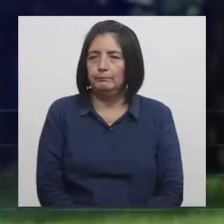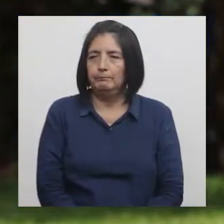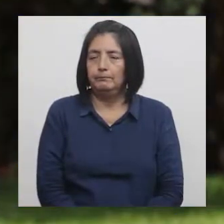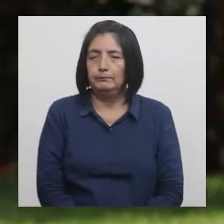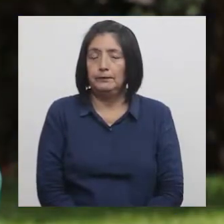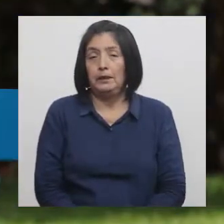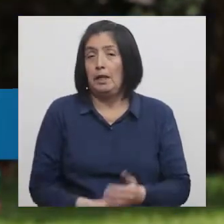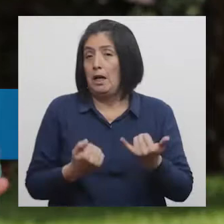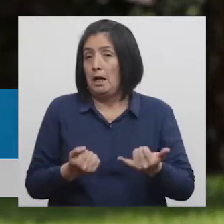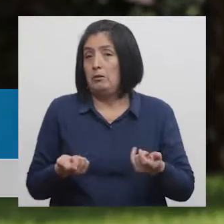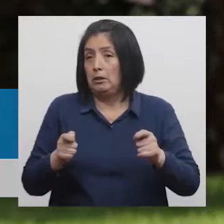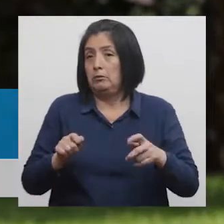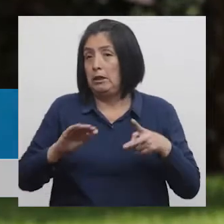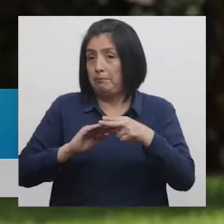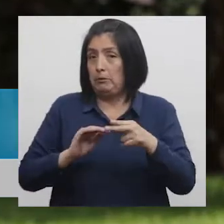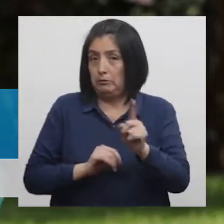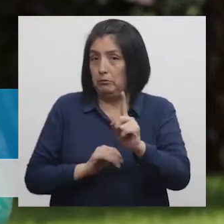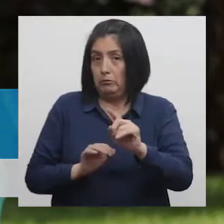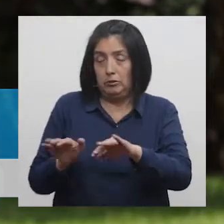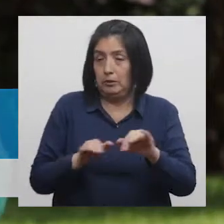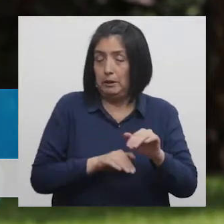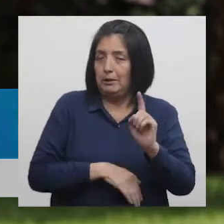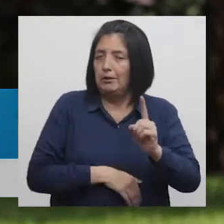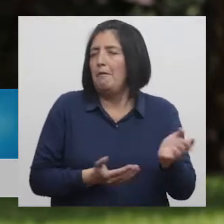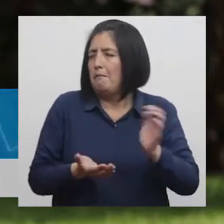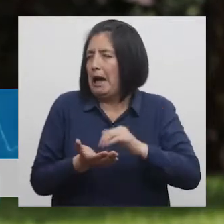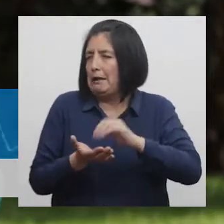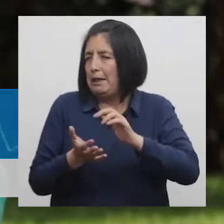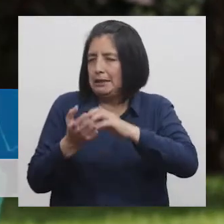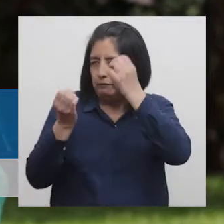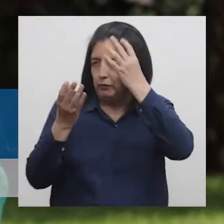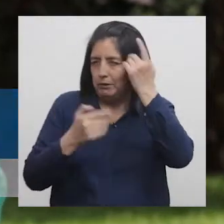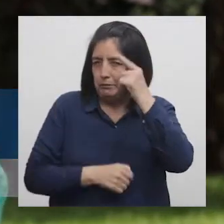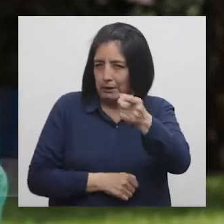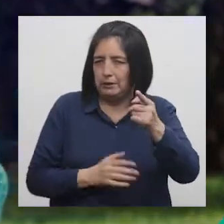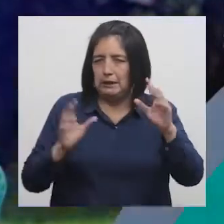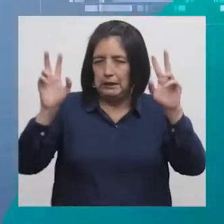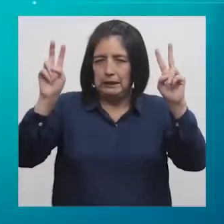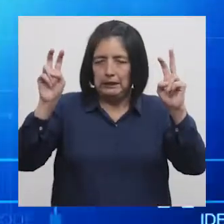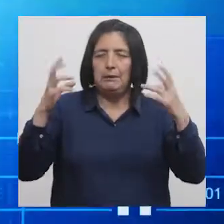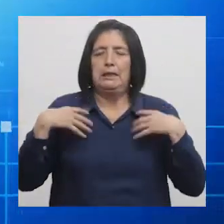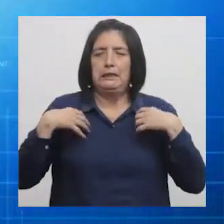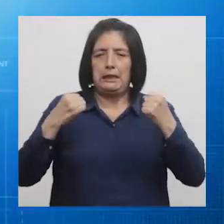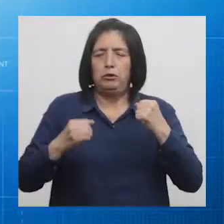Es momento de ir a una pausa Pero no te muevas Porque tenemos mucha más información Para ti en Salud en Acción